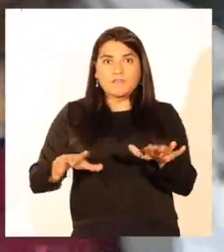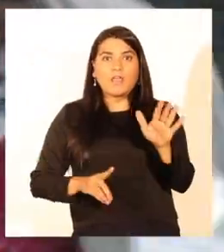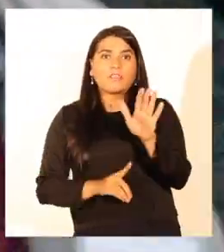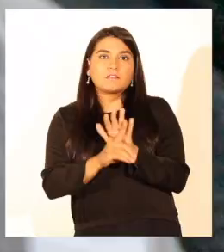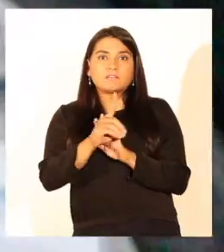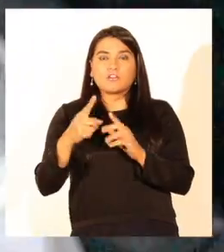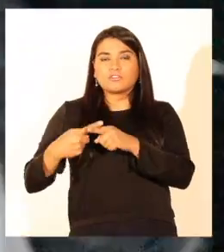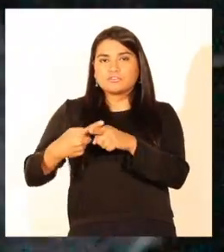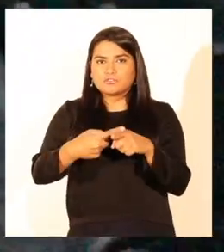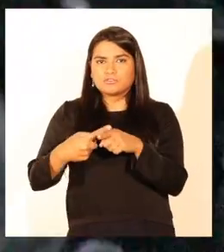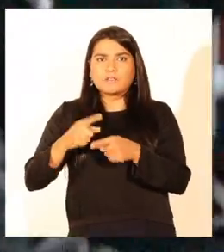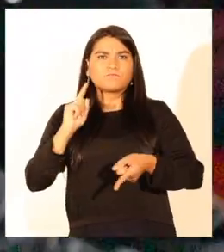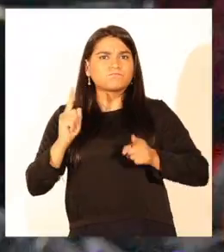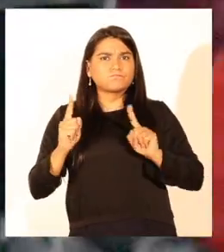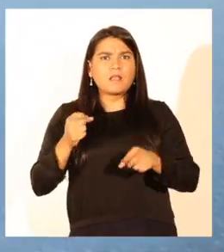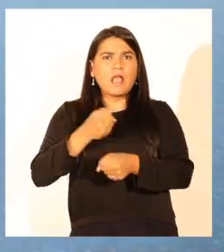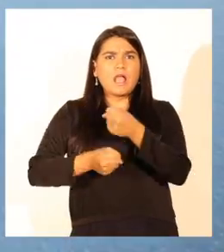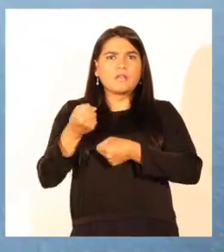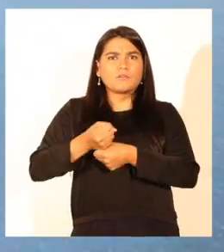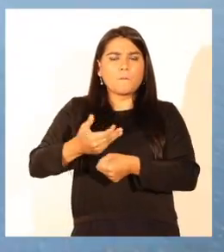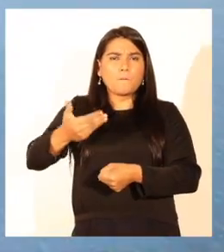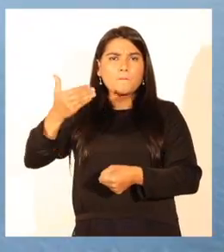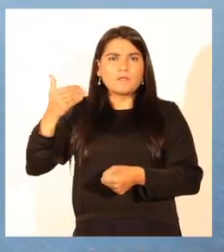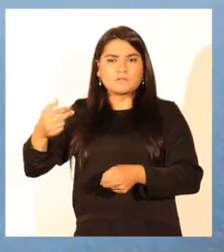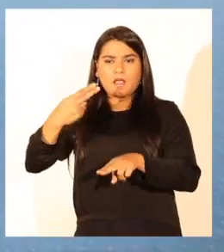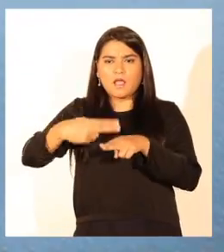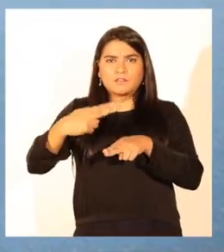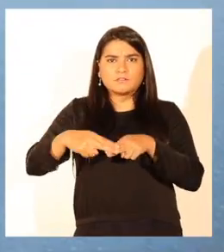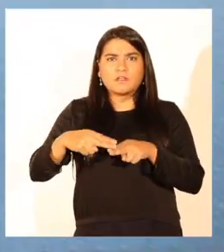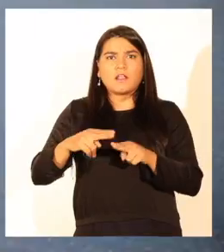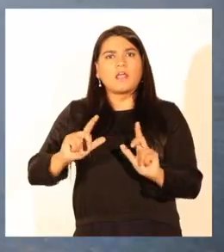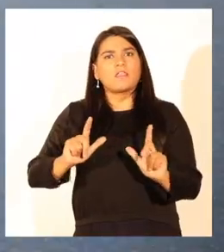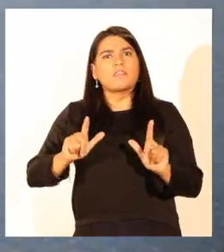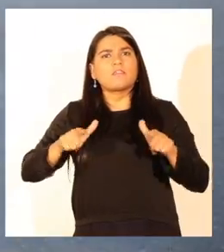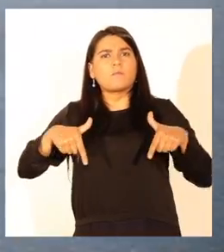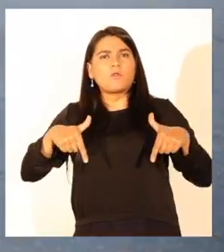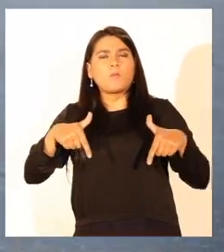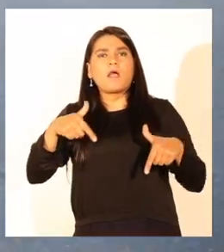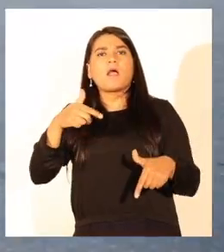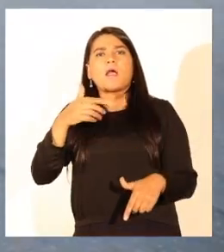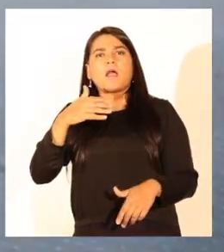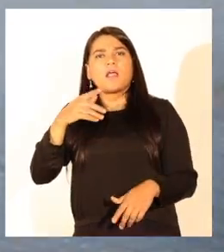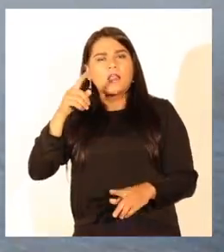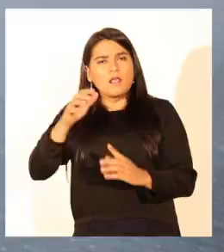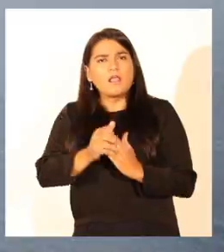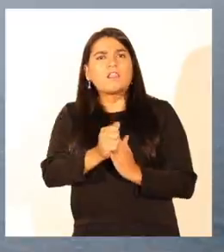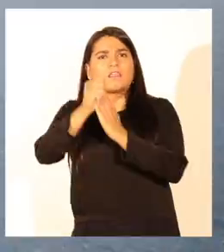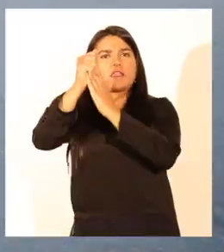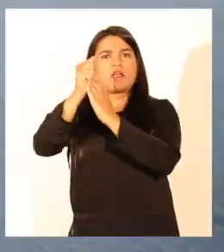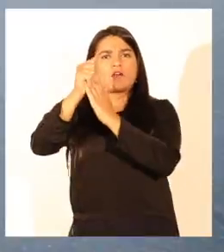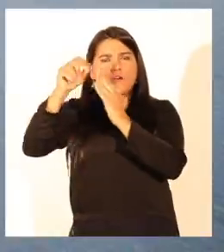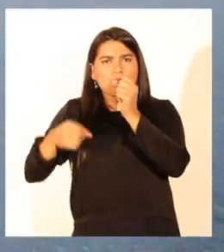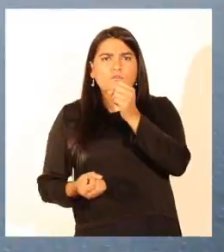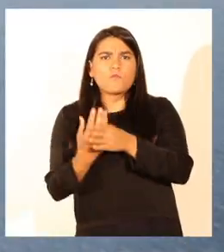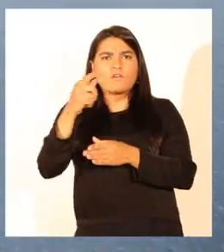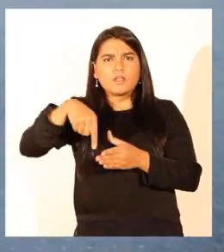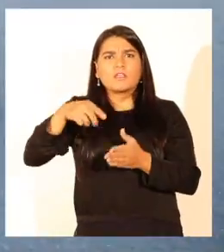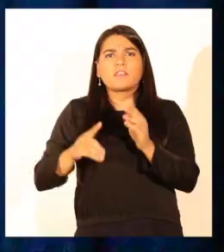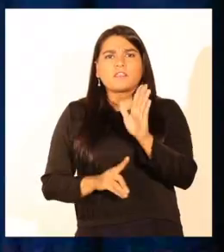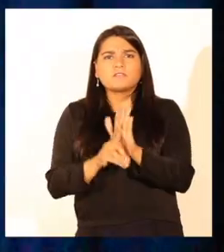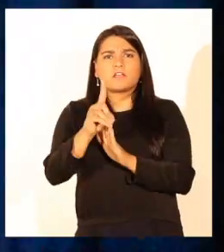y Dirigencial que el año recién pasado ejecutó el diploma Liderazgo Moderno en el Desarrollo Local,